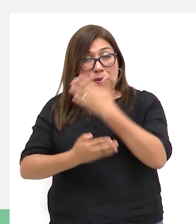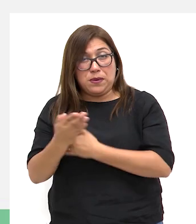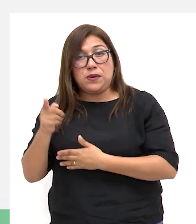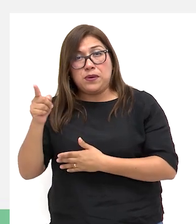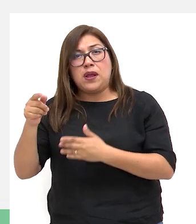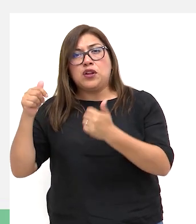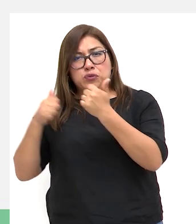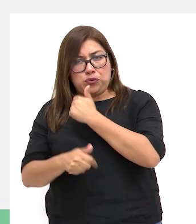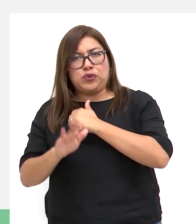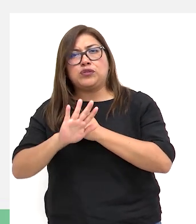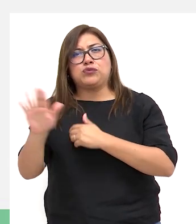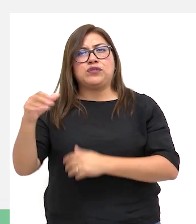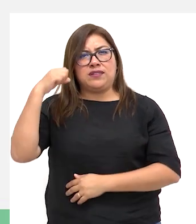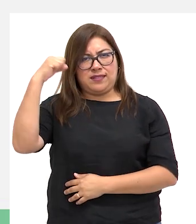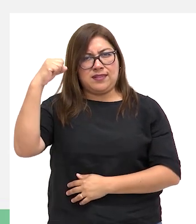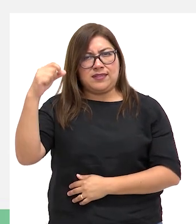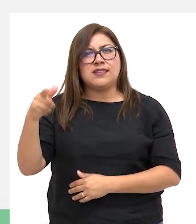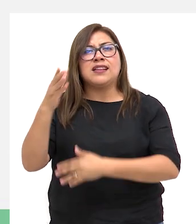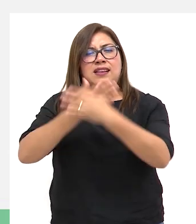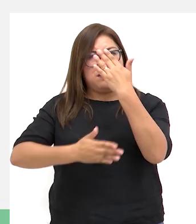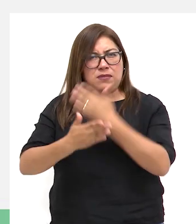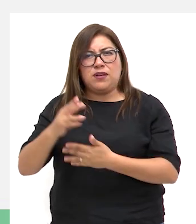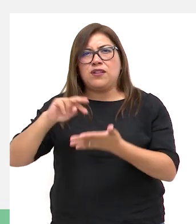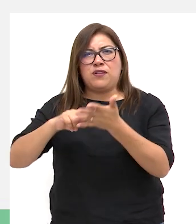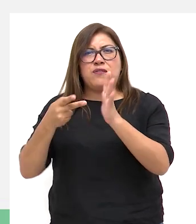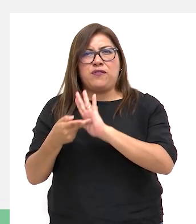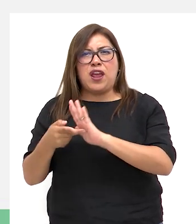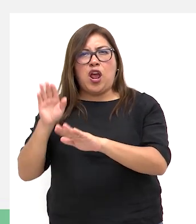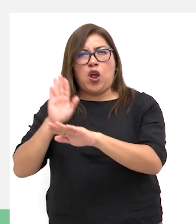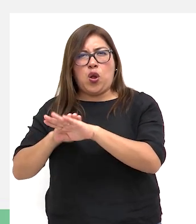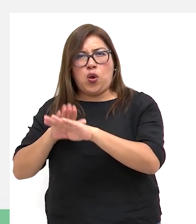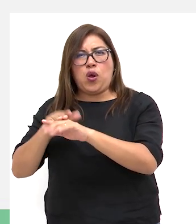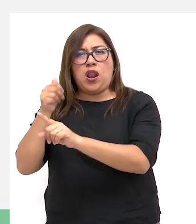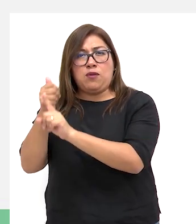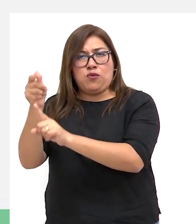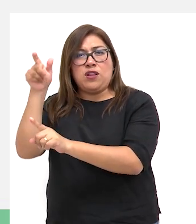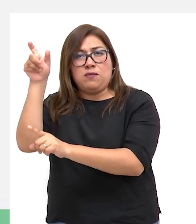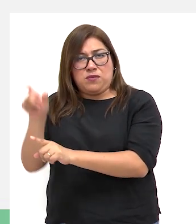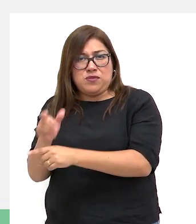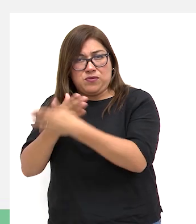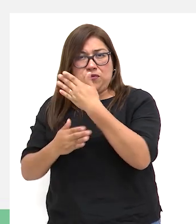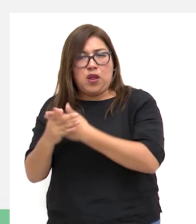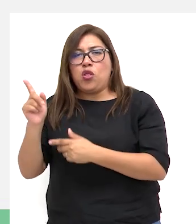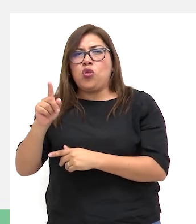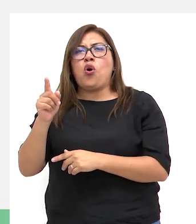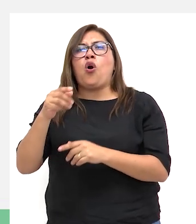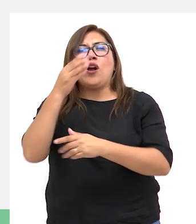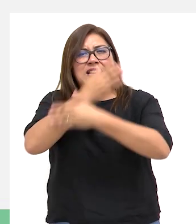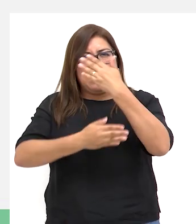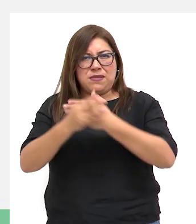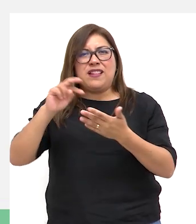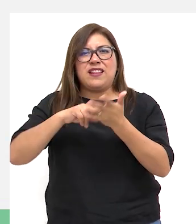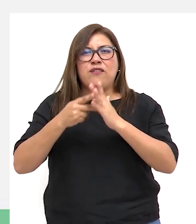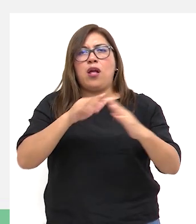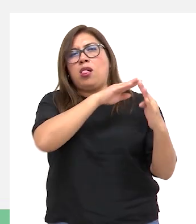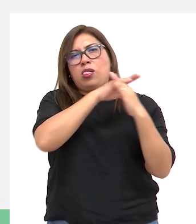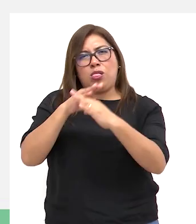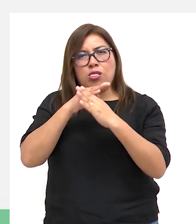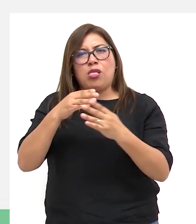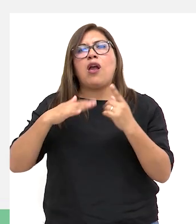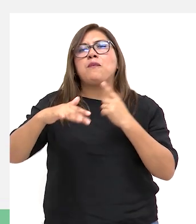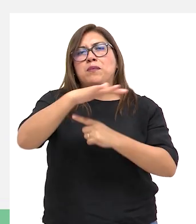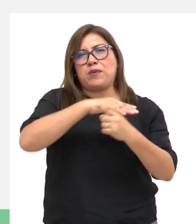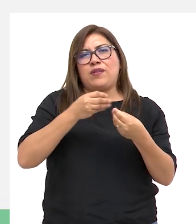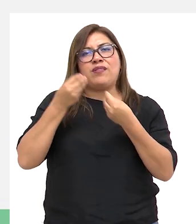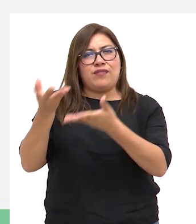son sujetos de derechos y que la discapacidad no proviene de la persona, sino más bien de las barreras que podría presentar el